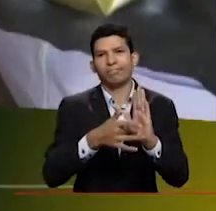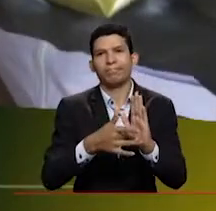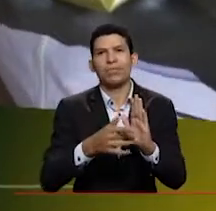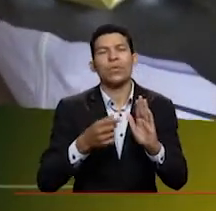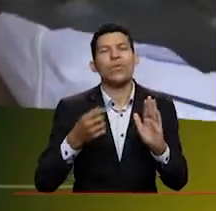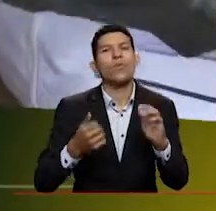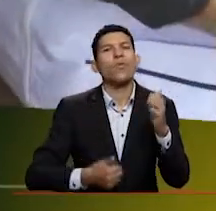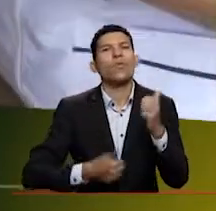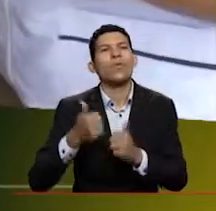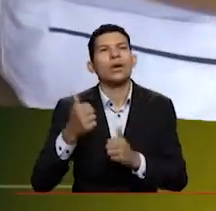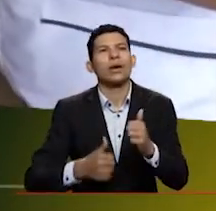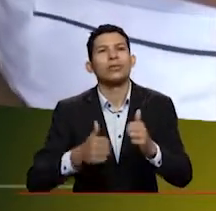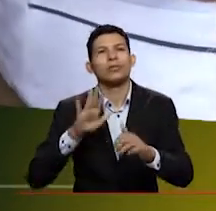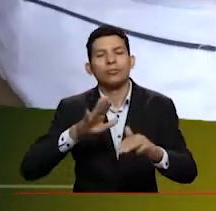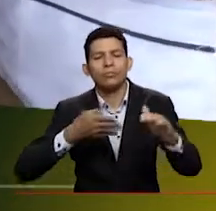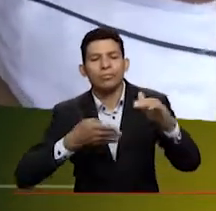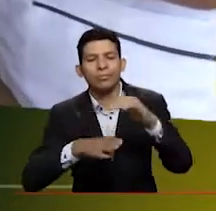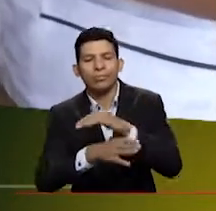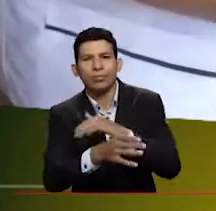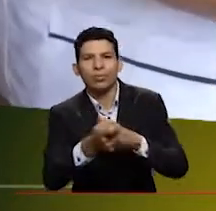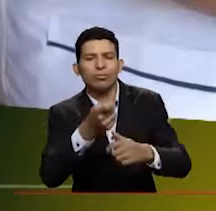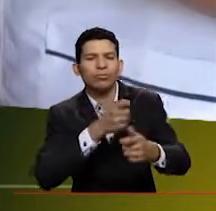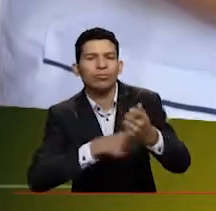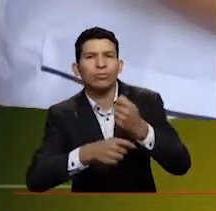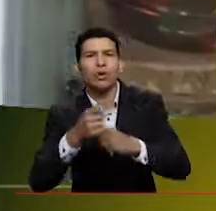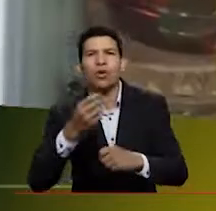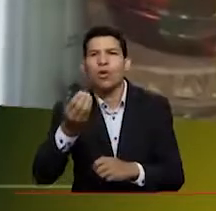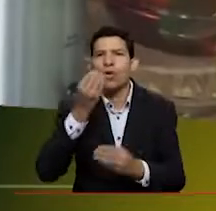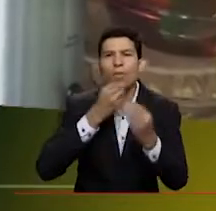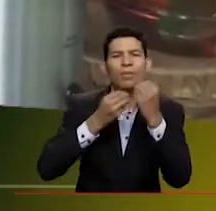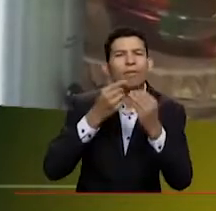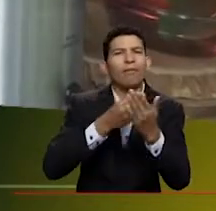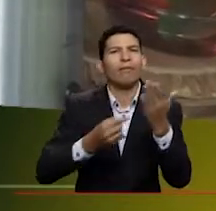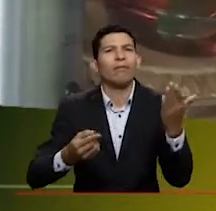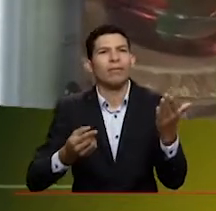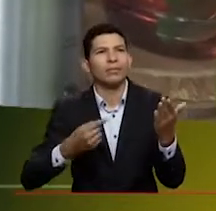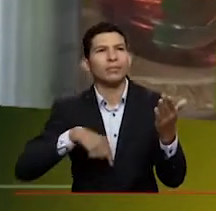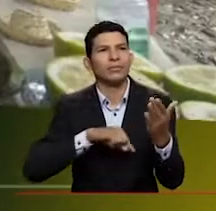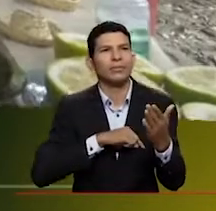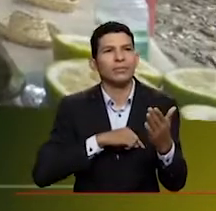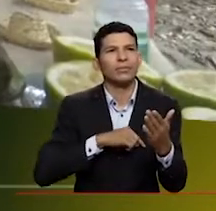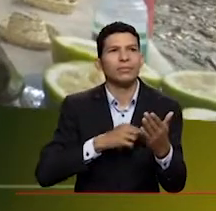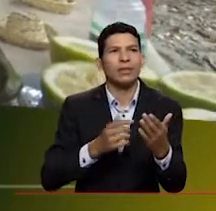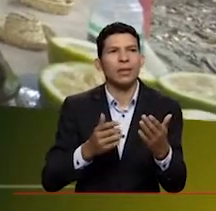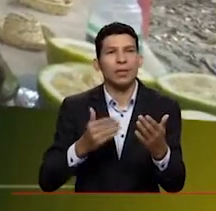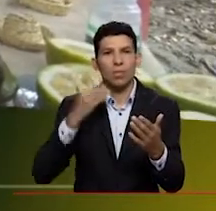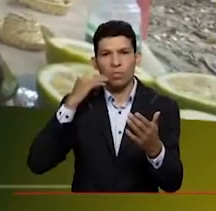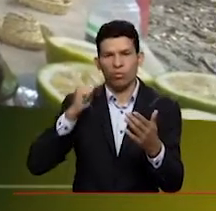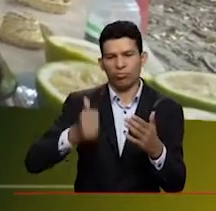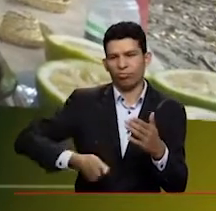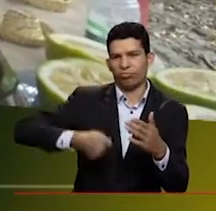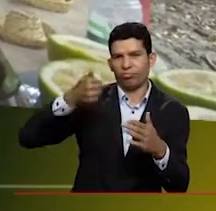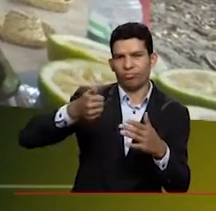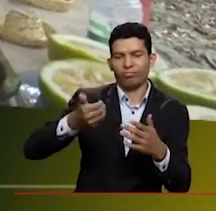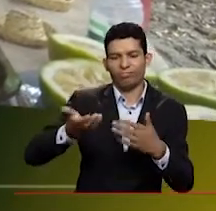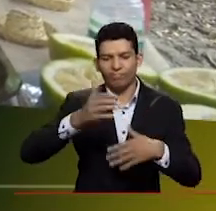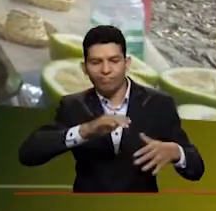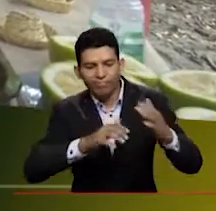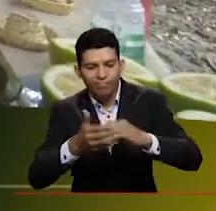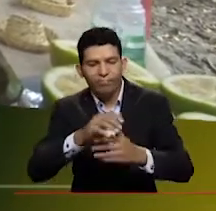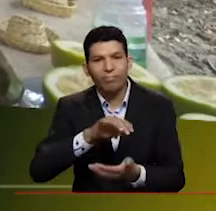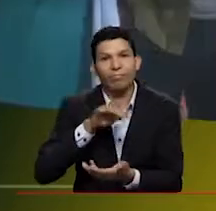cuáles son las faenas de pesca, por ejemplo, qué comemos, qué empacan las matronas para llevar a las faenas de pesca,